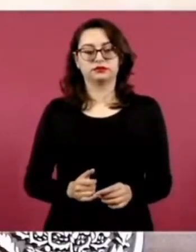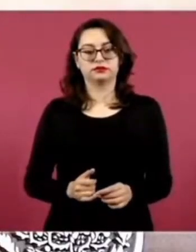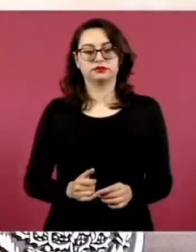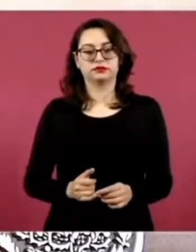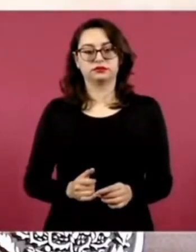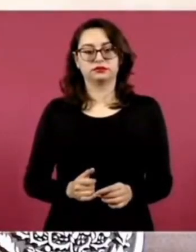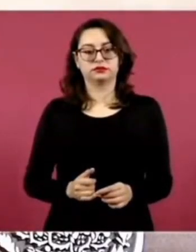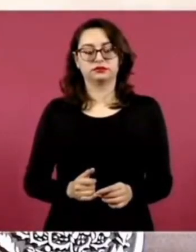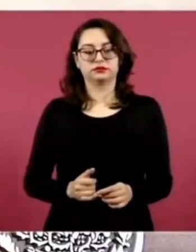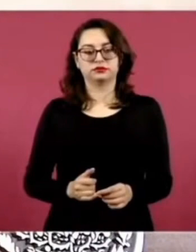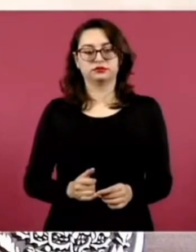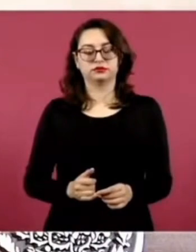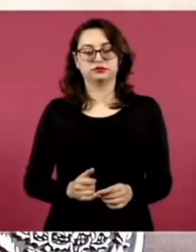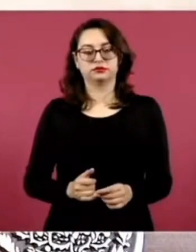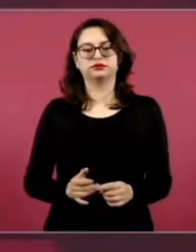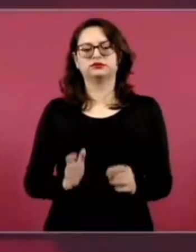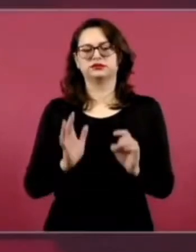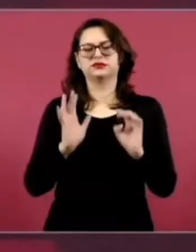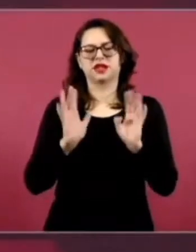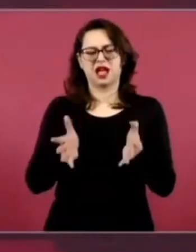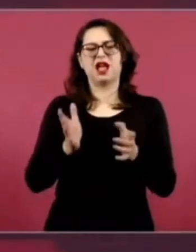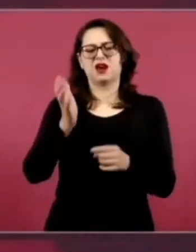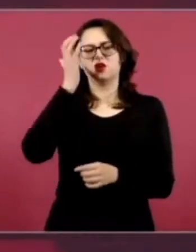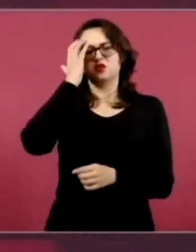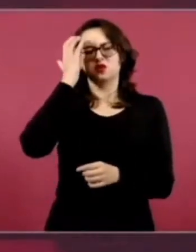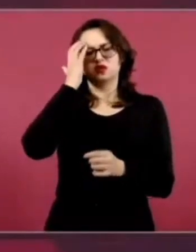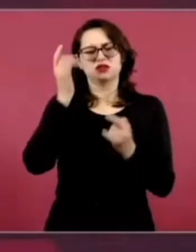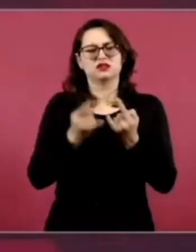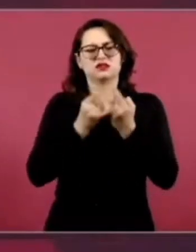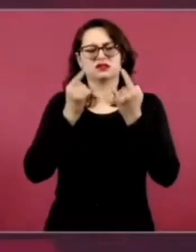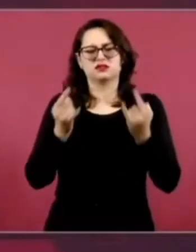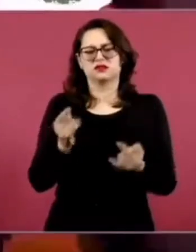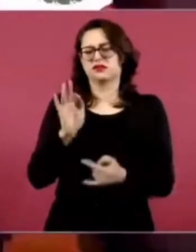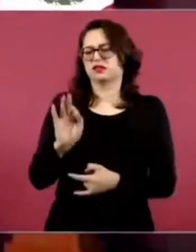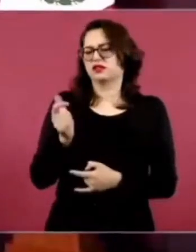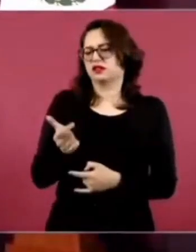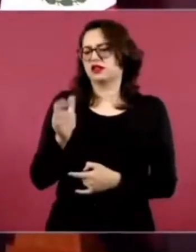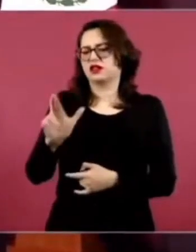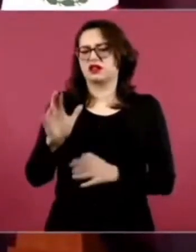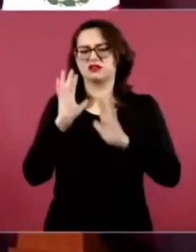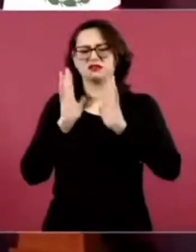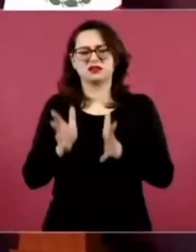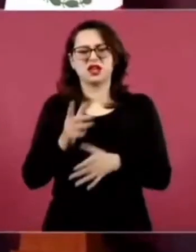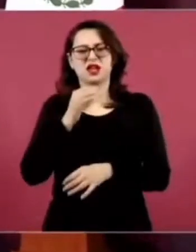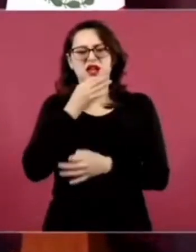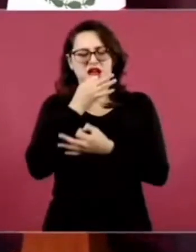De la Fiscalía, o apeló la Fiscalía,